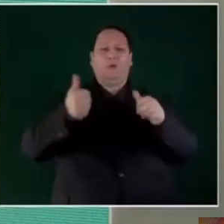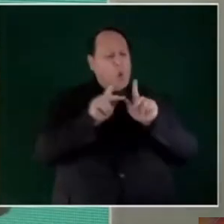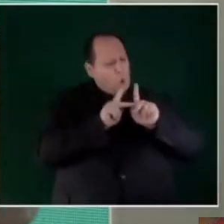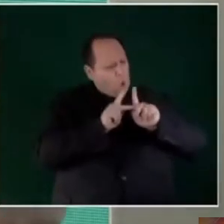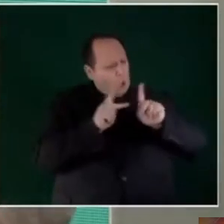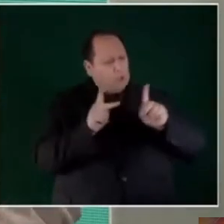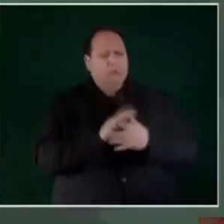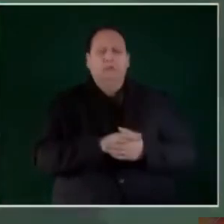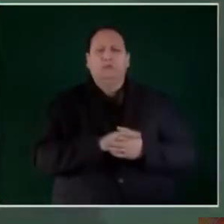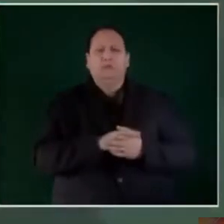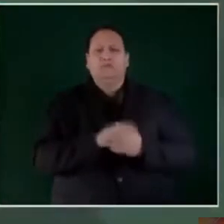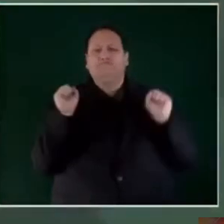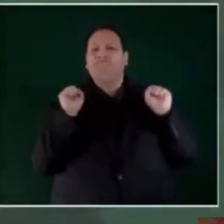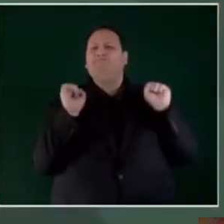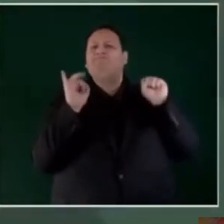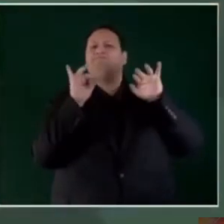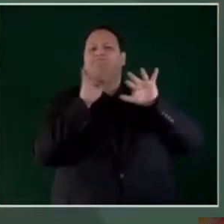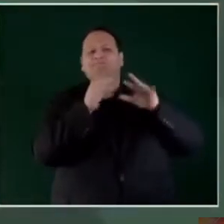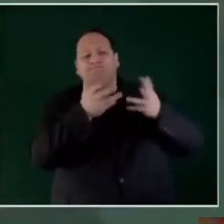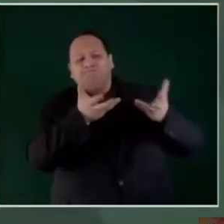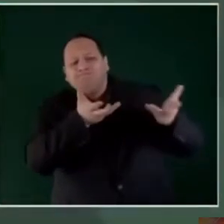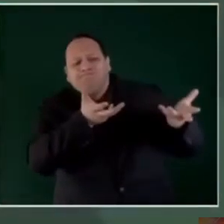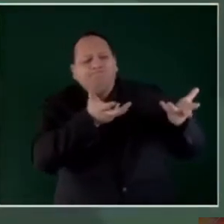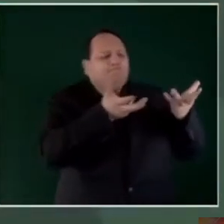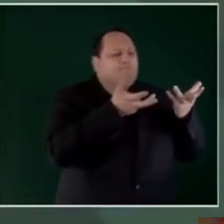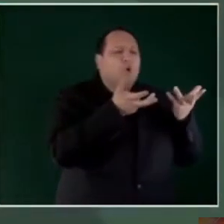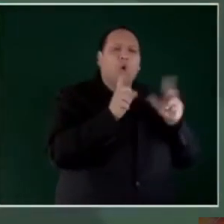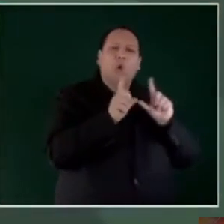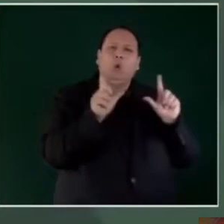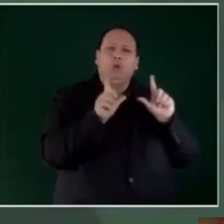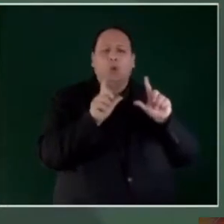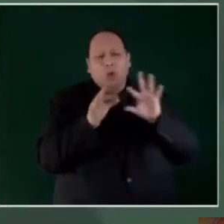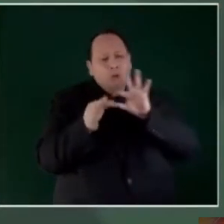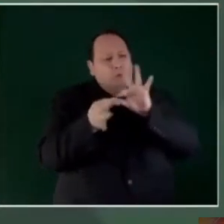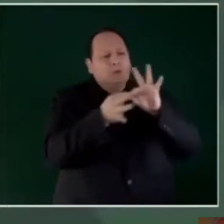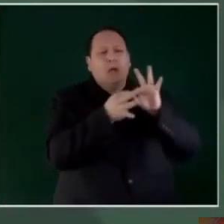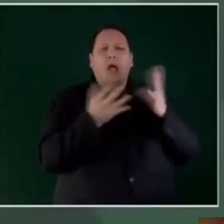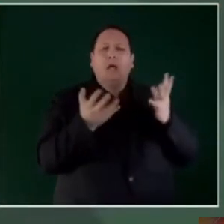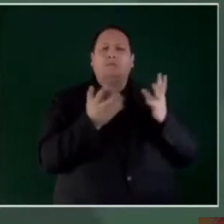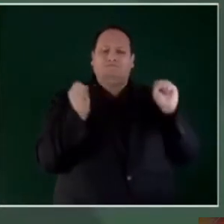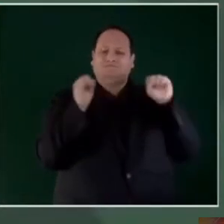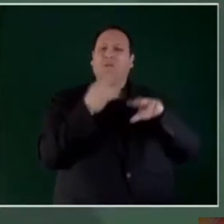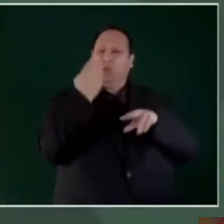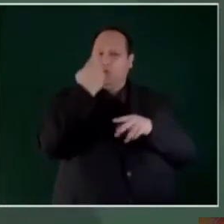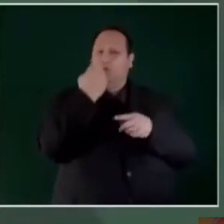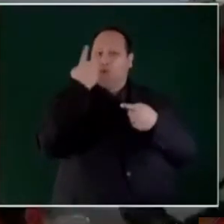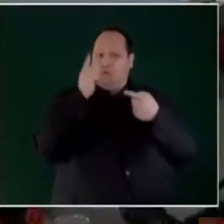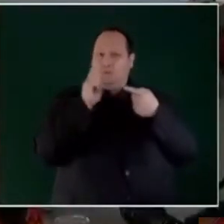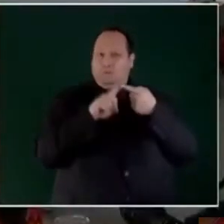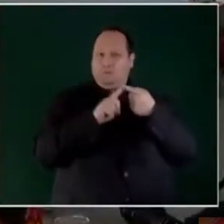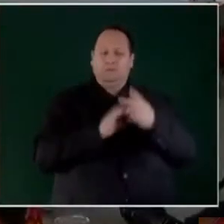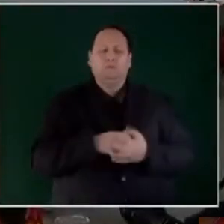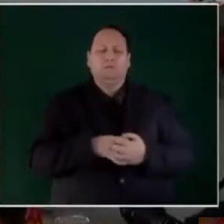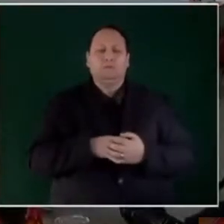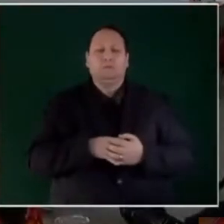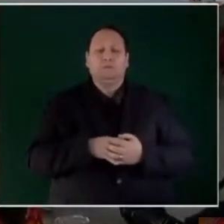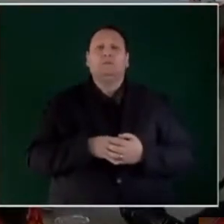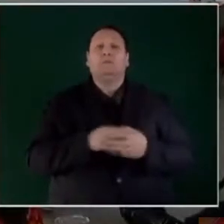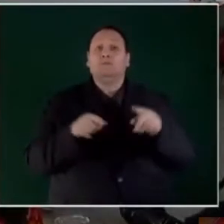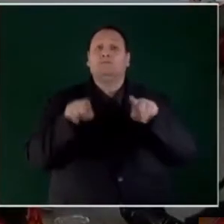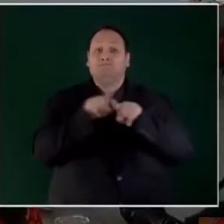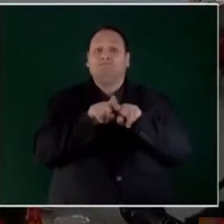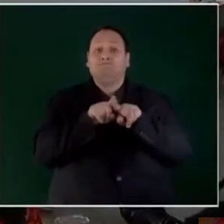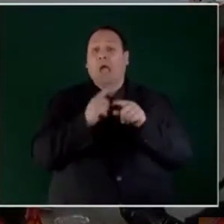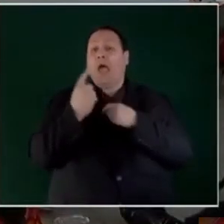Ese es un motivo de este encuentro. También se hace una